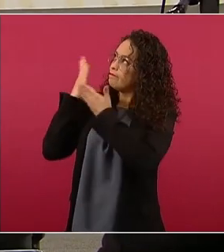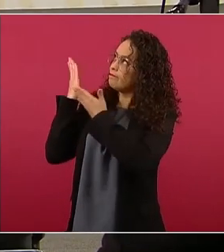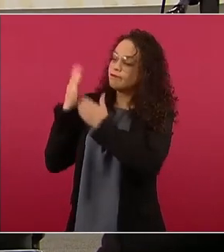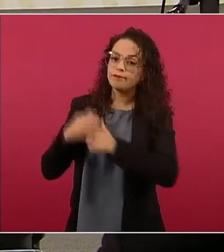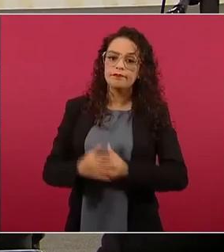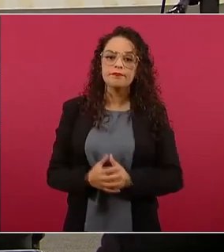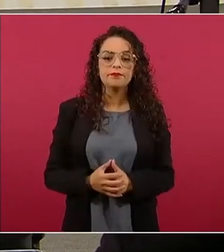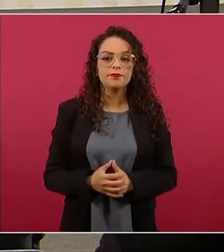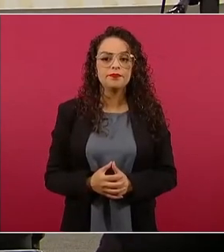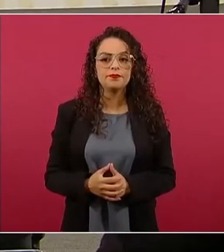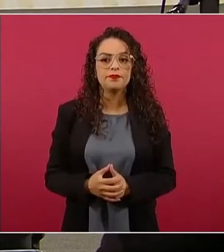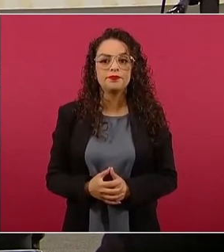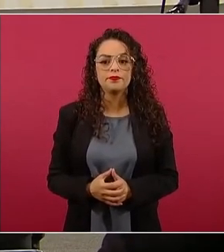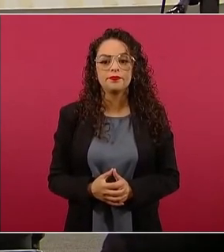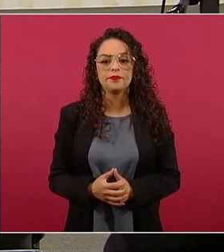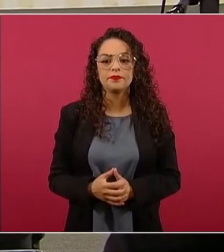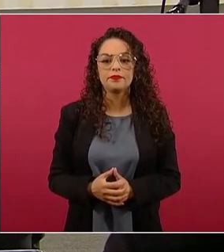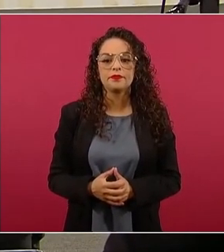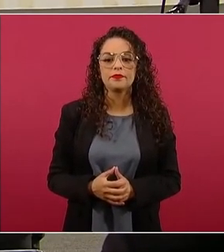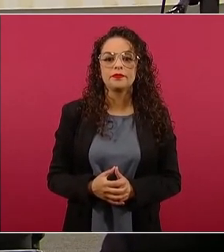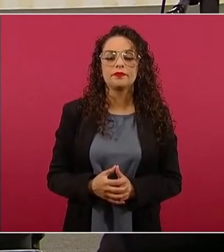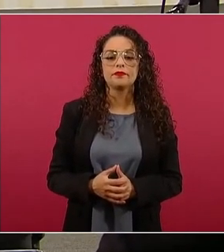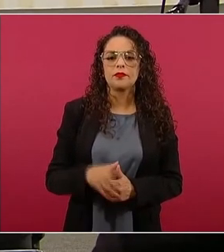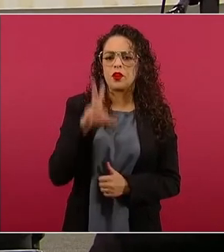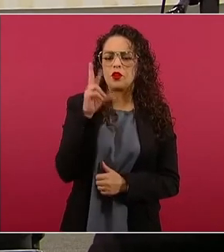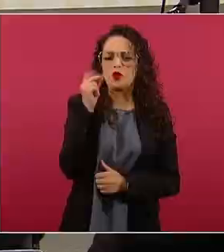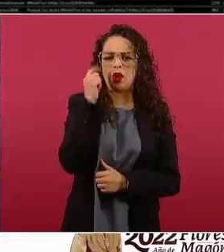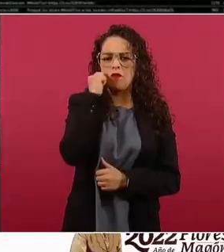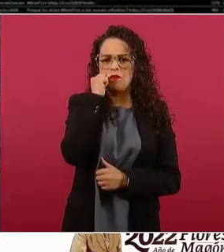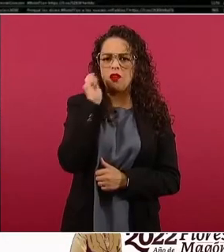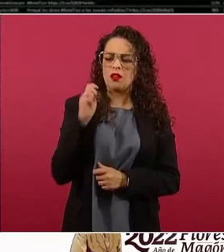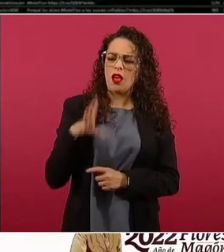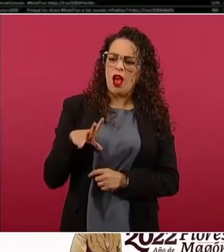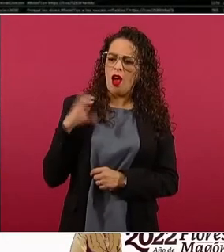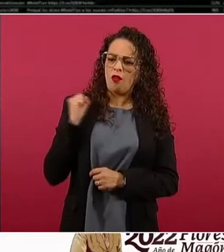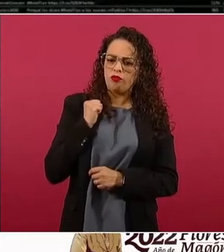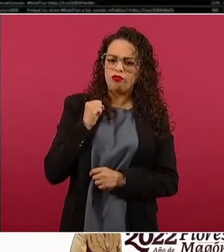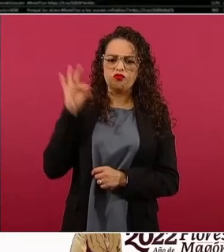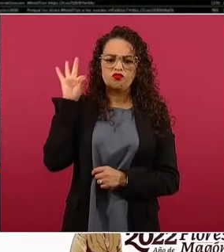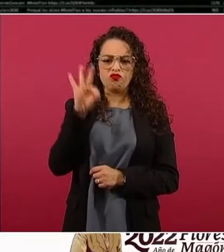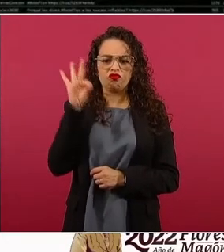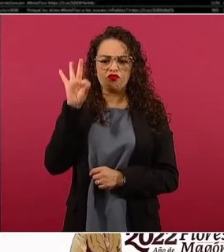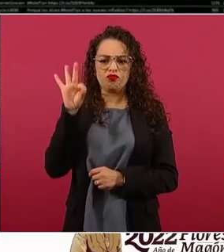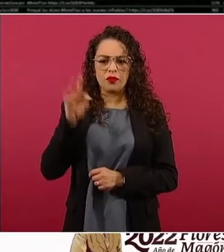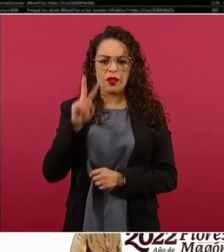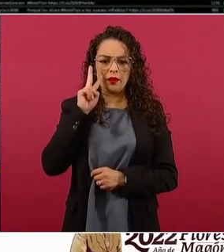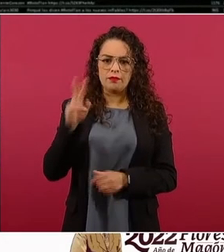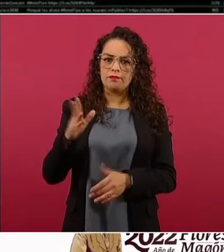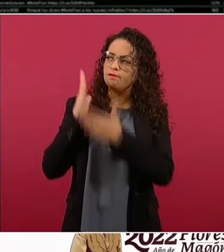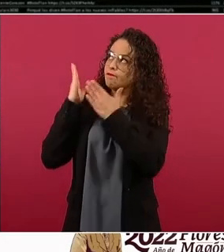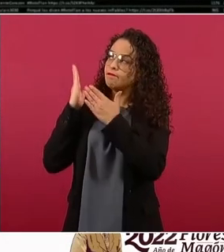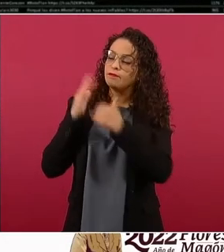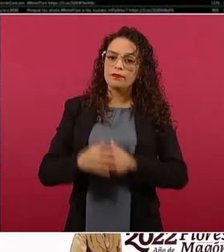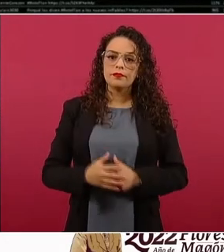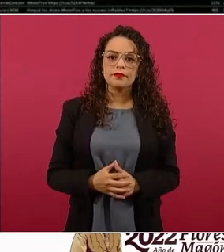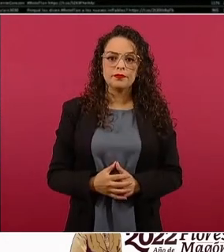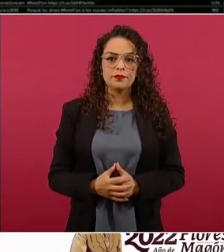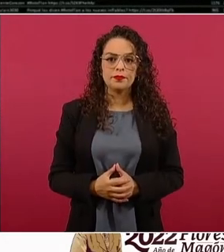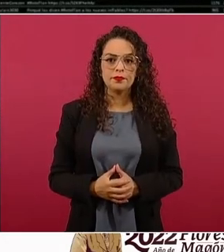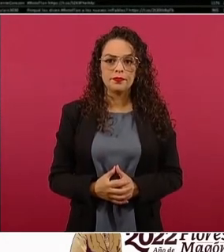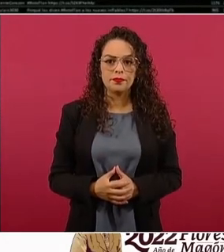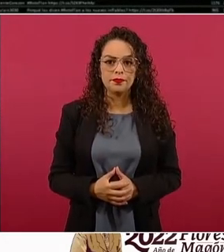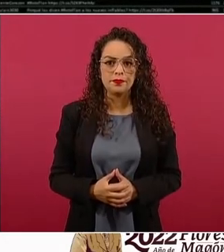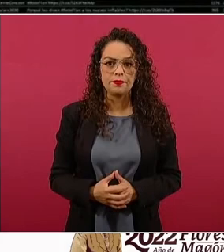importar la política en contra del abuso, acoso, Twitter Seguro, arroba Twitter Seguro. Miles de cuentas